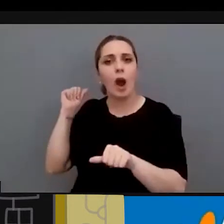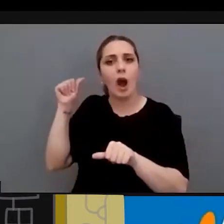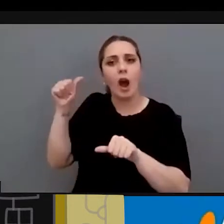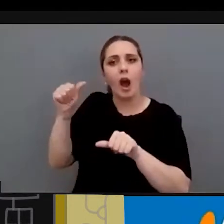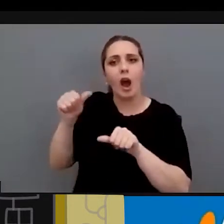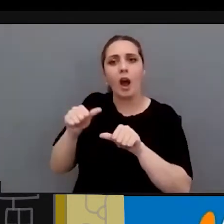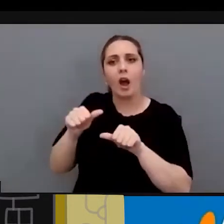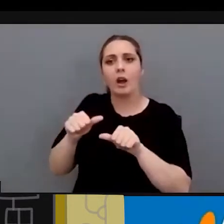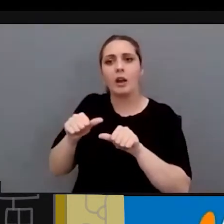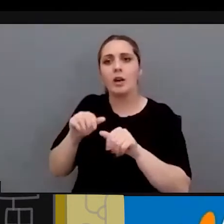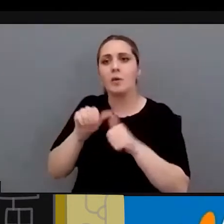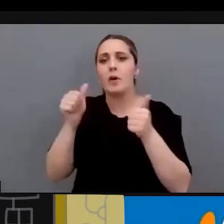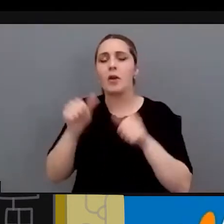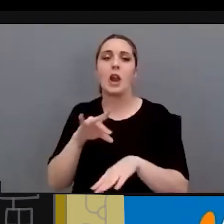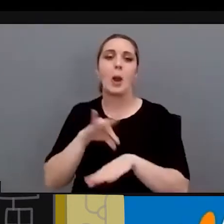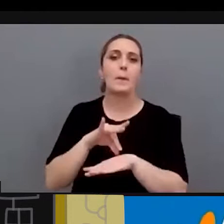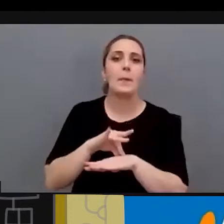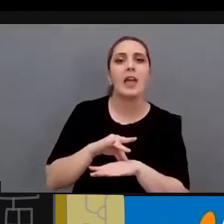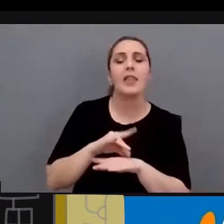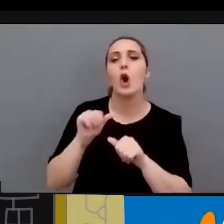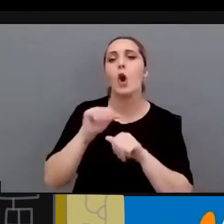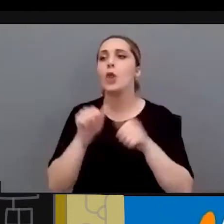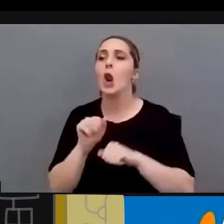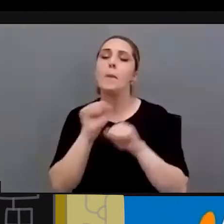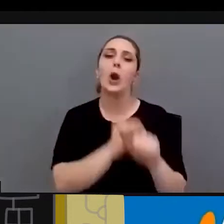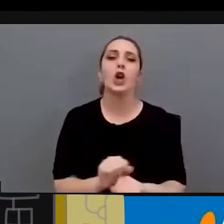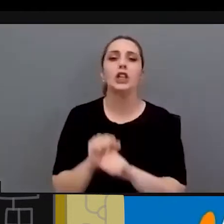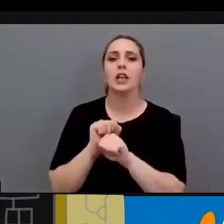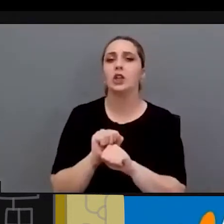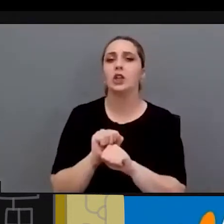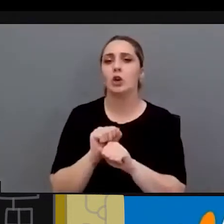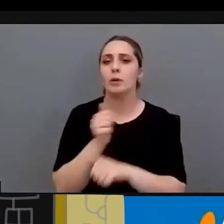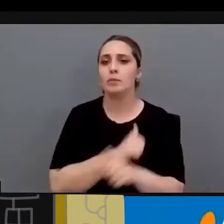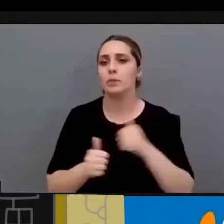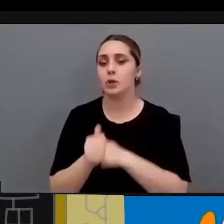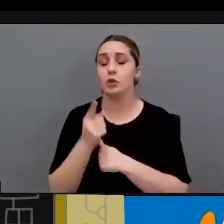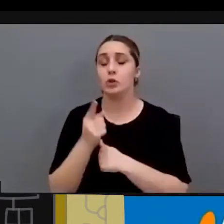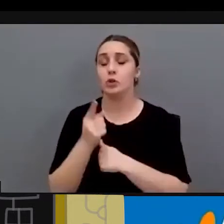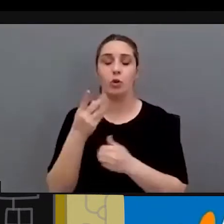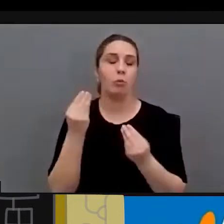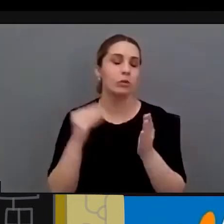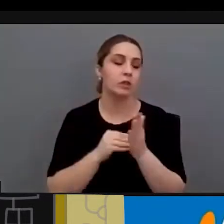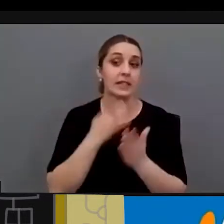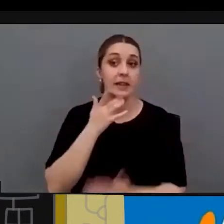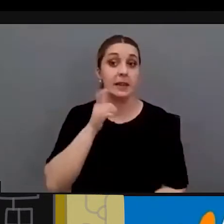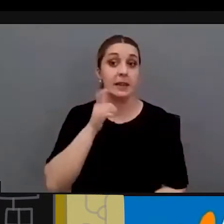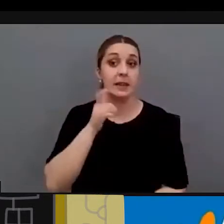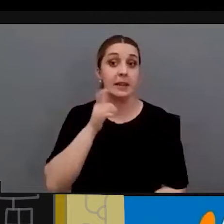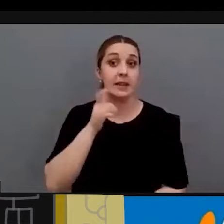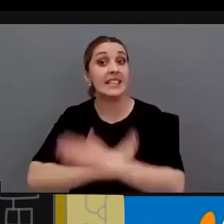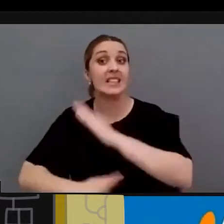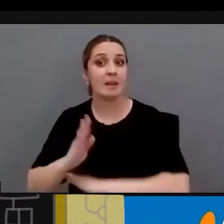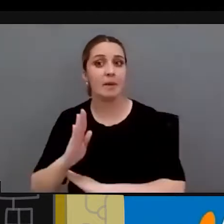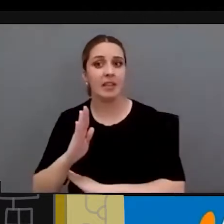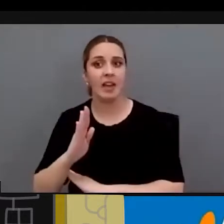atavismos del modelo médico, del modelo protector, que, yo he dicho muchísimas veces, en el caso de las mujeres con discapacidad, se